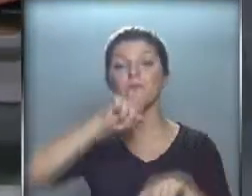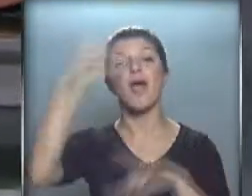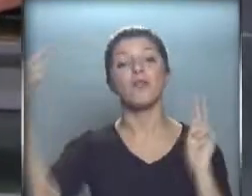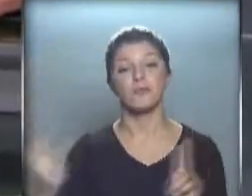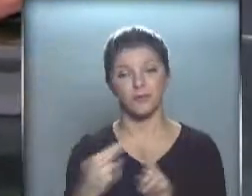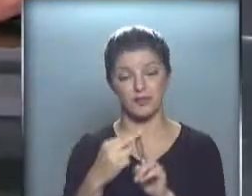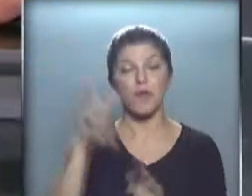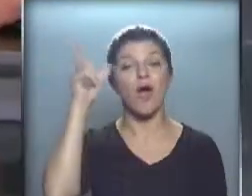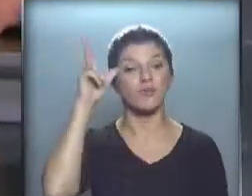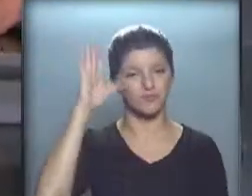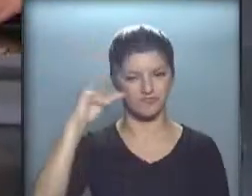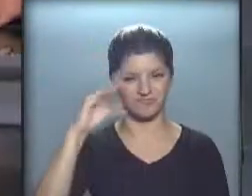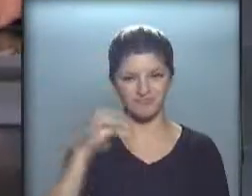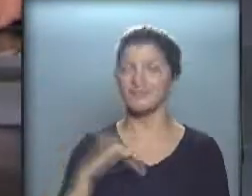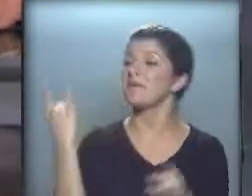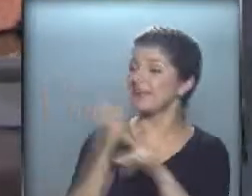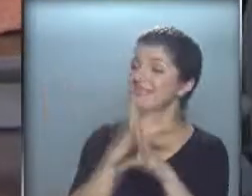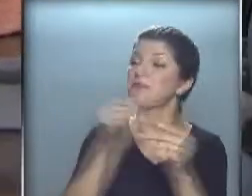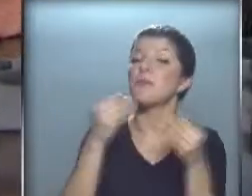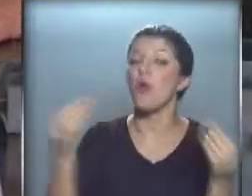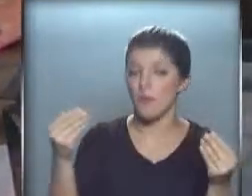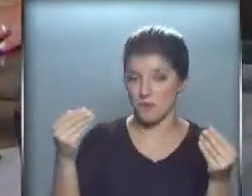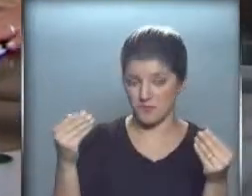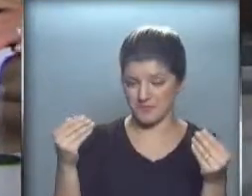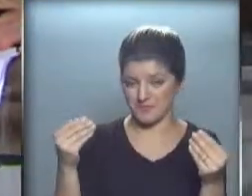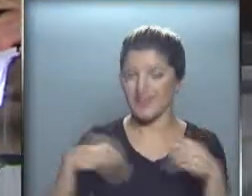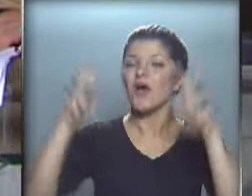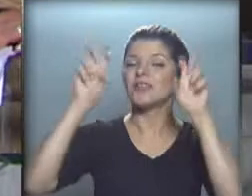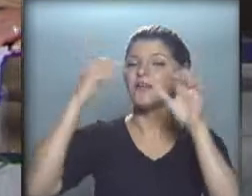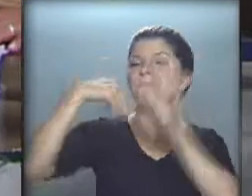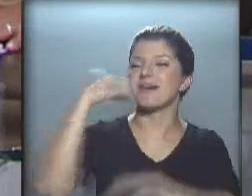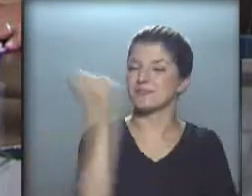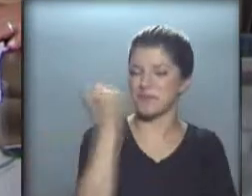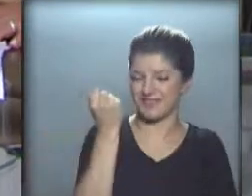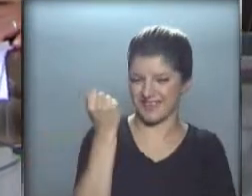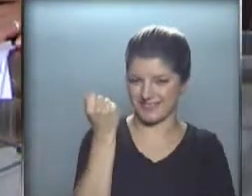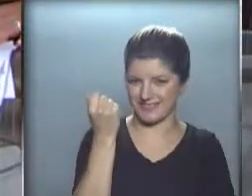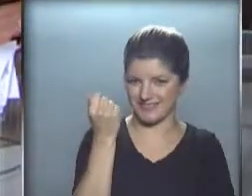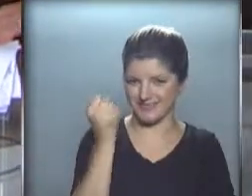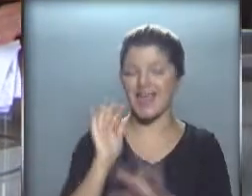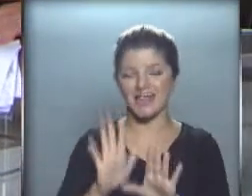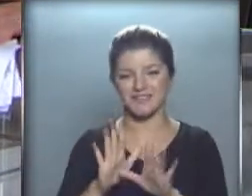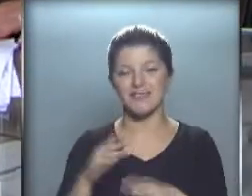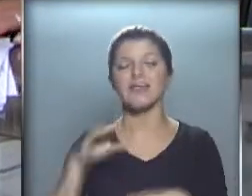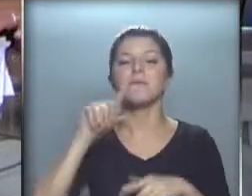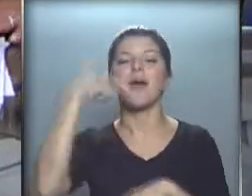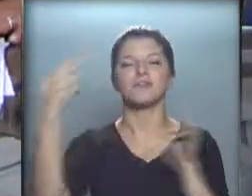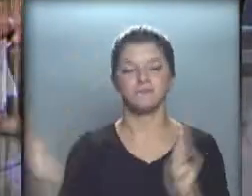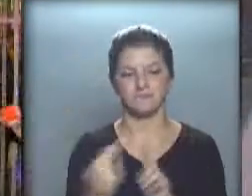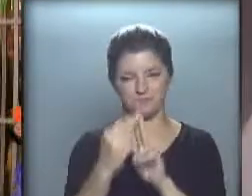mañana a la hora 20. Como siempre, la despedida de Visión 7 Central con los temas del día fueron estos. Aquí están, hasta mañana.